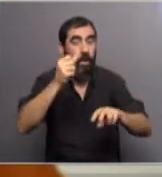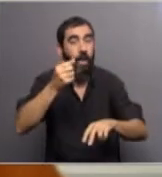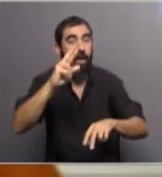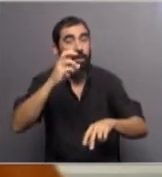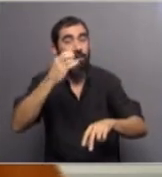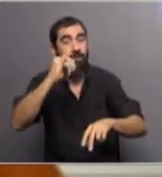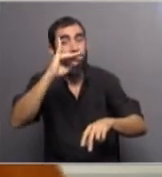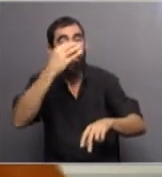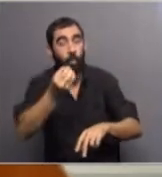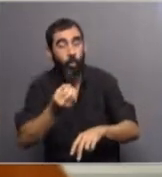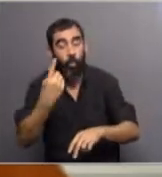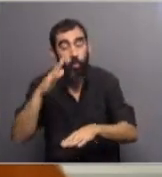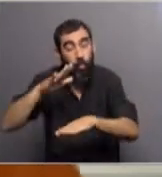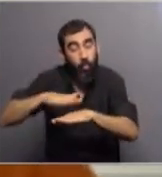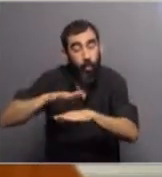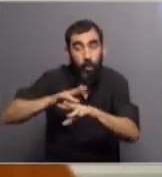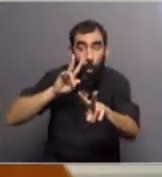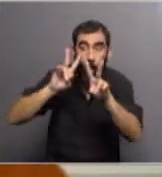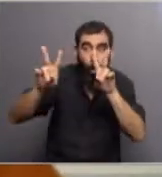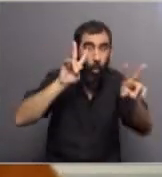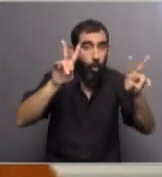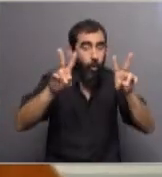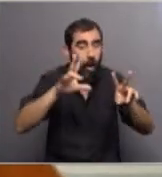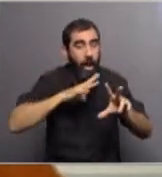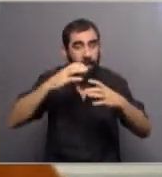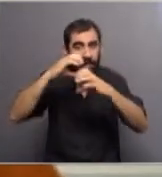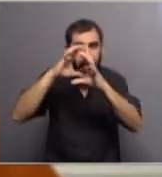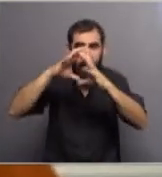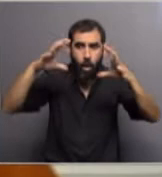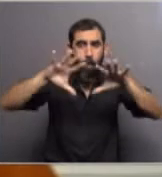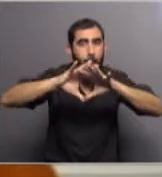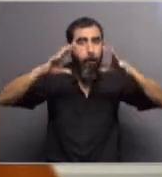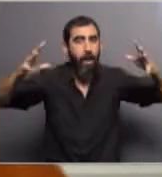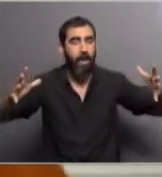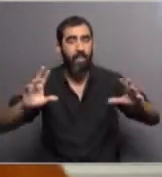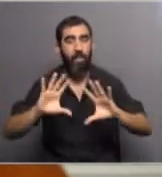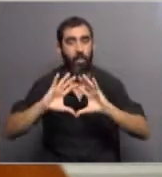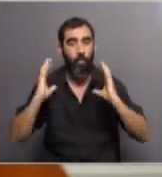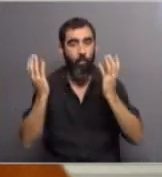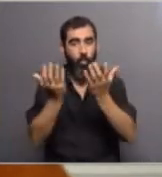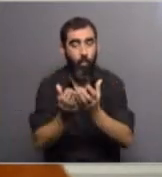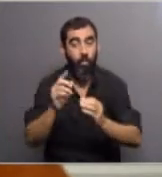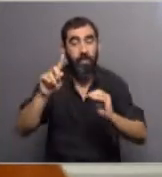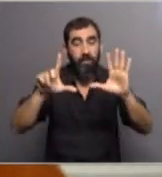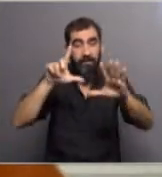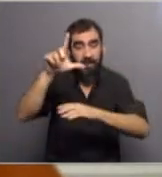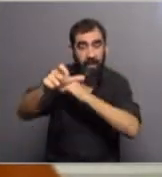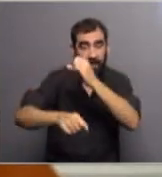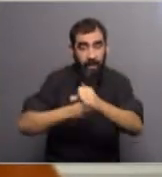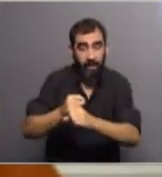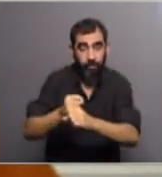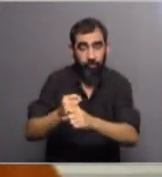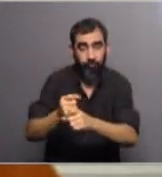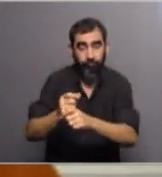el observatorio que en un momento tuvo el radiotelescopio más grande del mundo. Y durante 17 años fue liderado